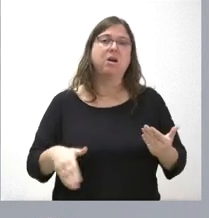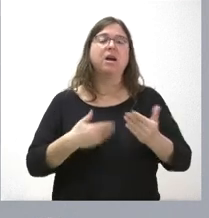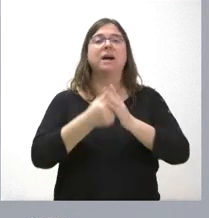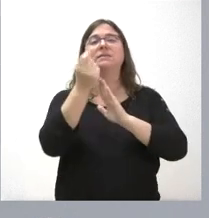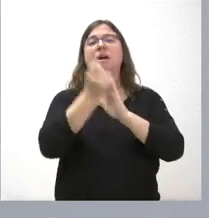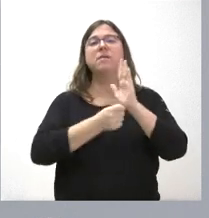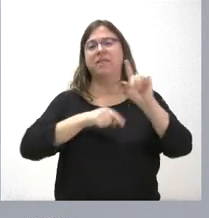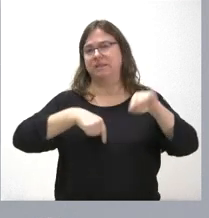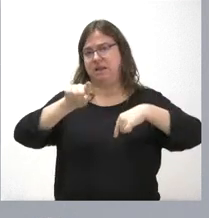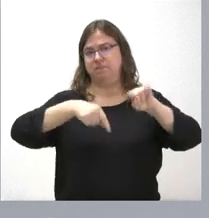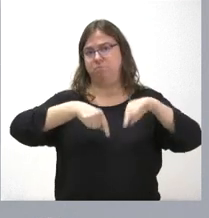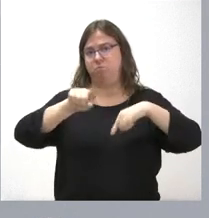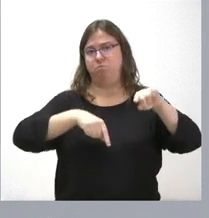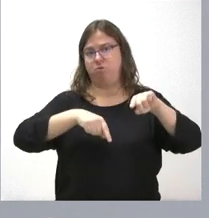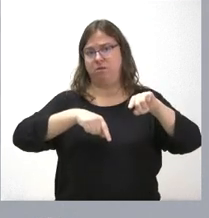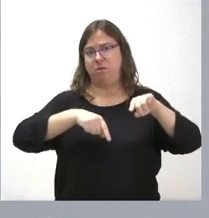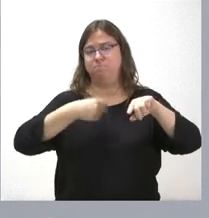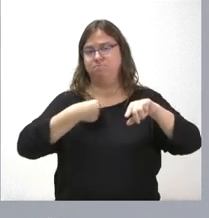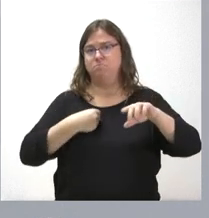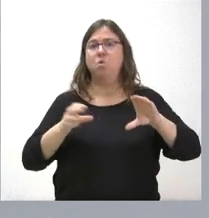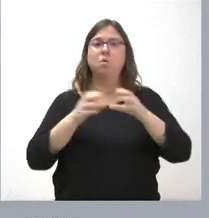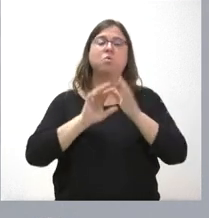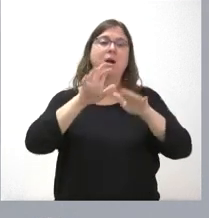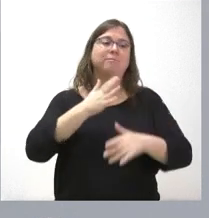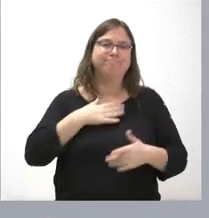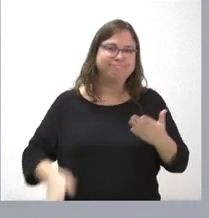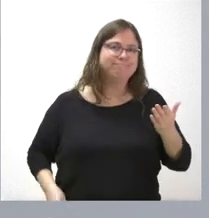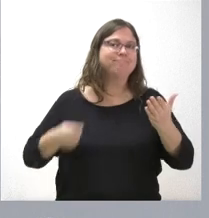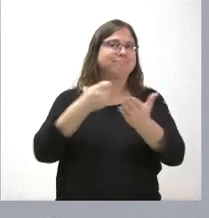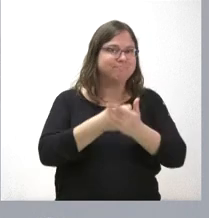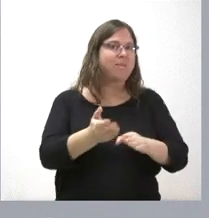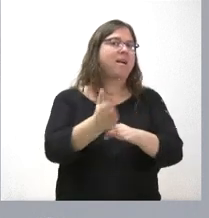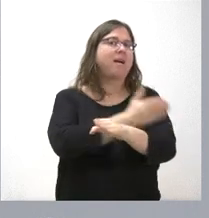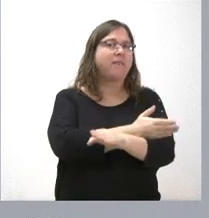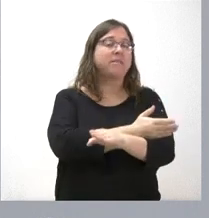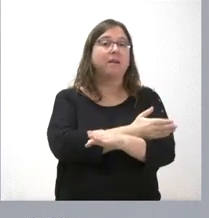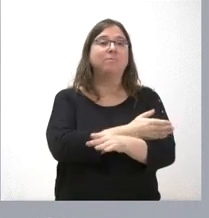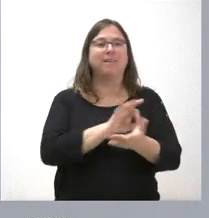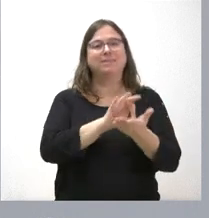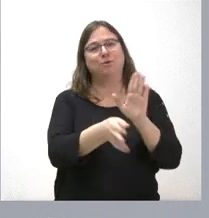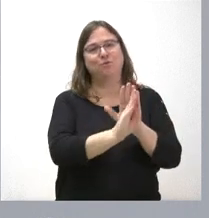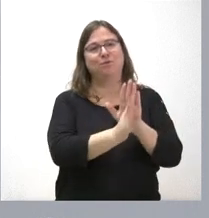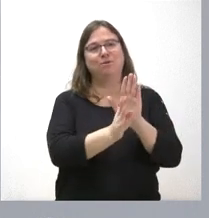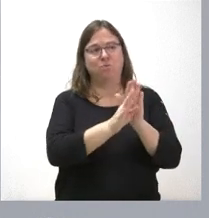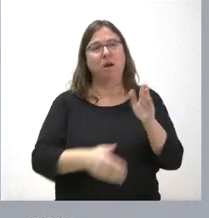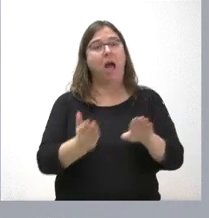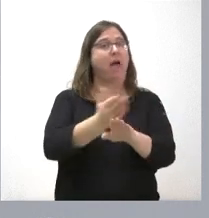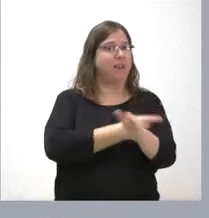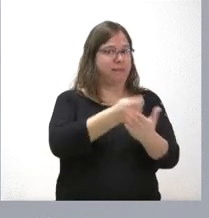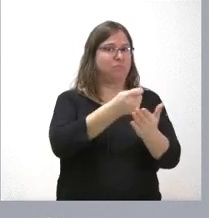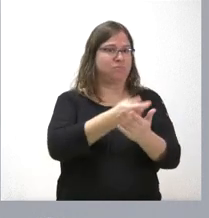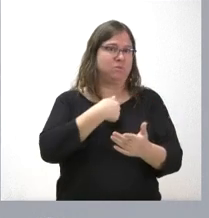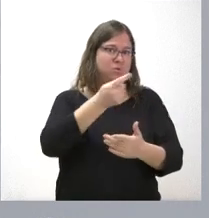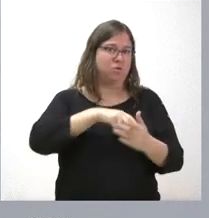transporte, es a la Junta a quien nos ha tocado adelantar los recursos para que el servicio no se parara de prestar. Es decir, que hemos puesto